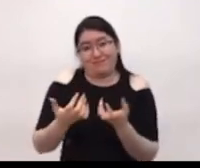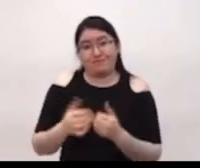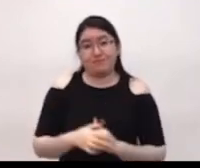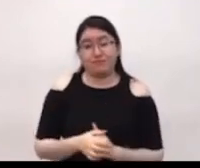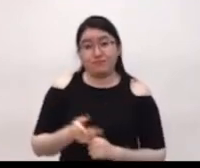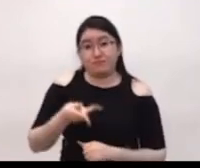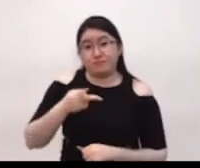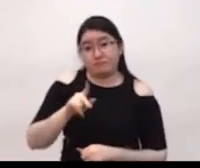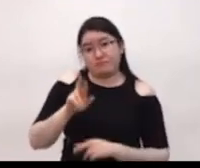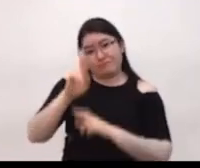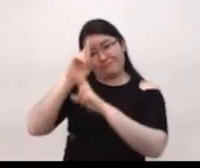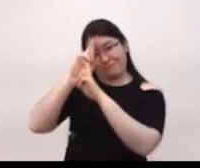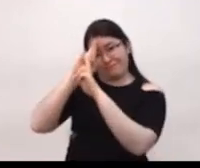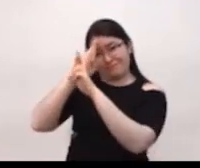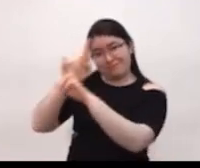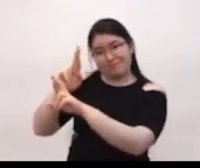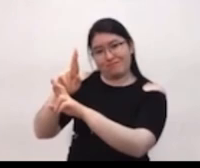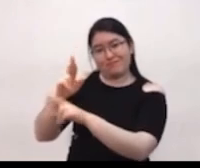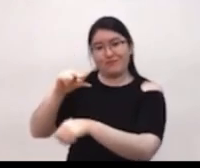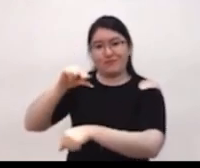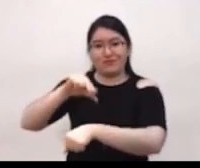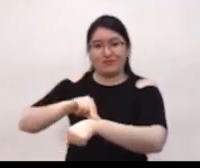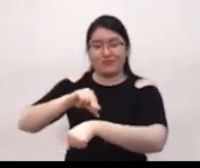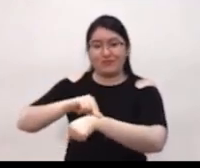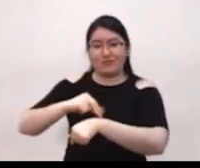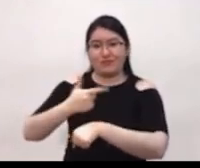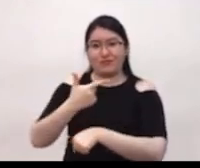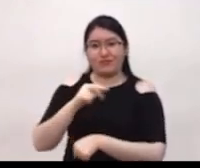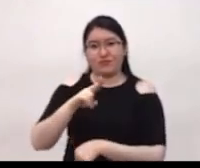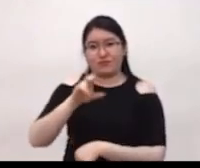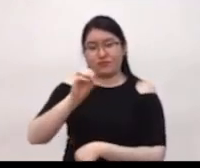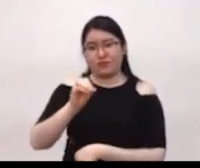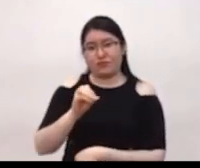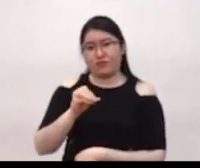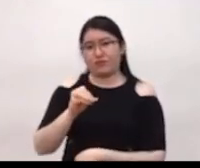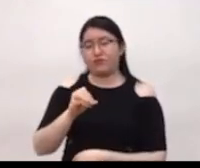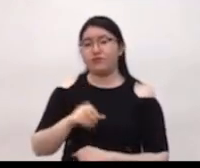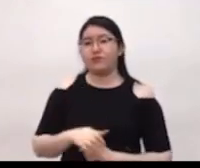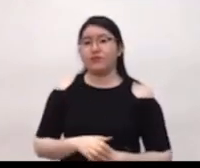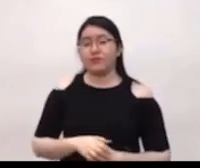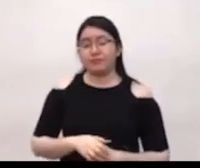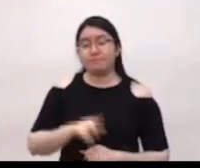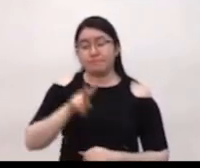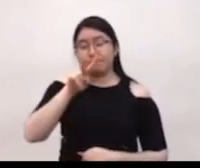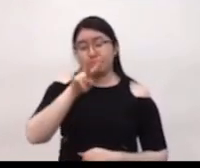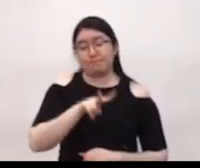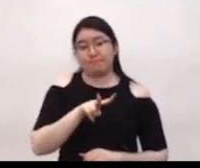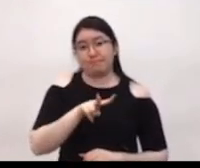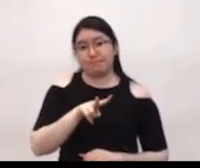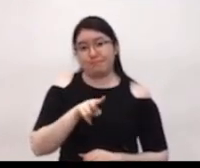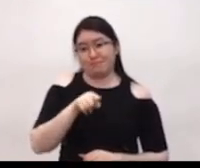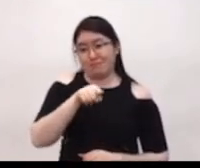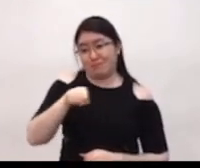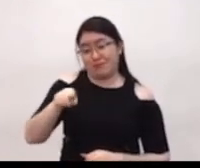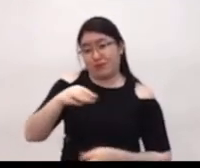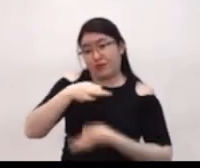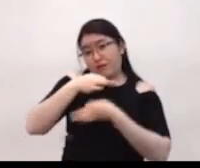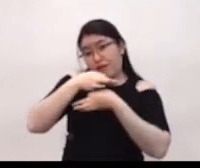Pero yo le tengo todo el respeto al doctor Hugo López-Gatell, la verdad, y pues él tiene que informar a la ciudadanía. Gracias.